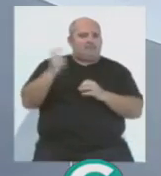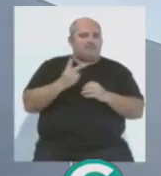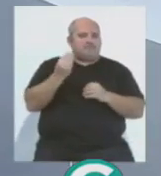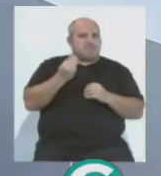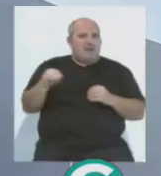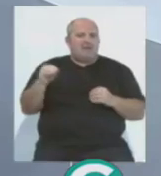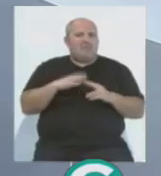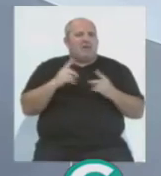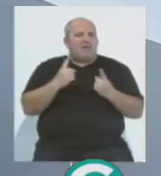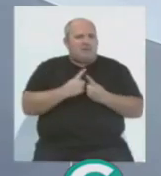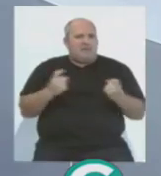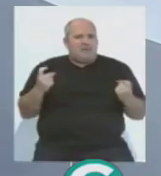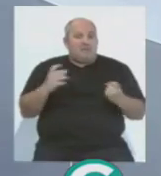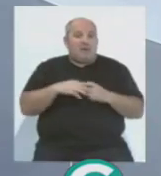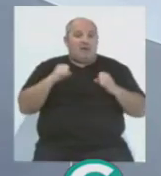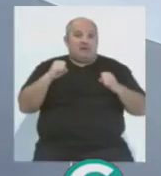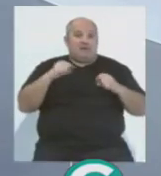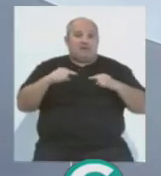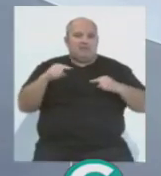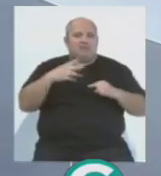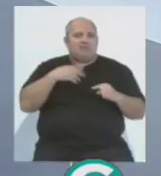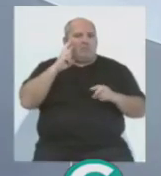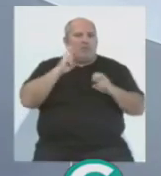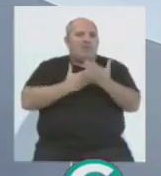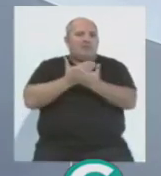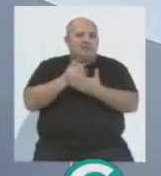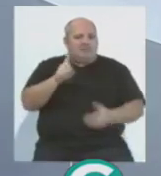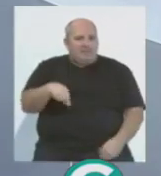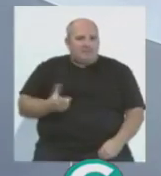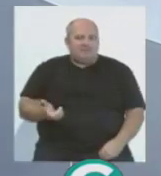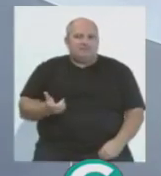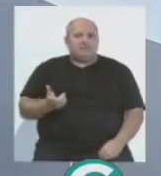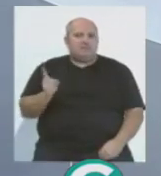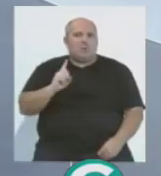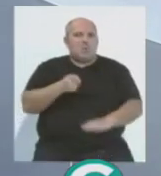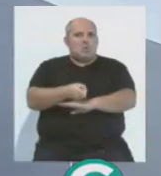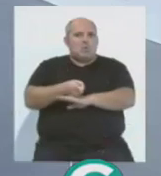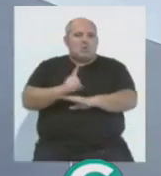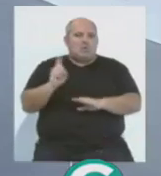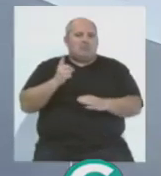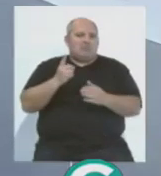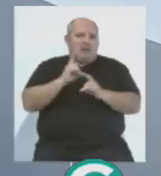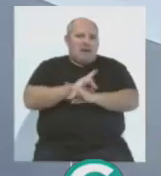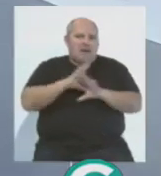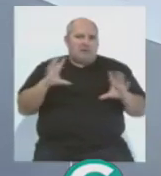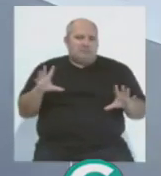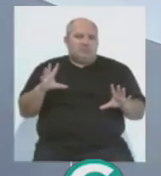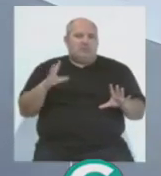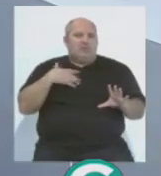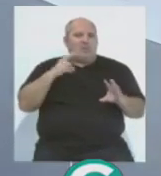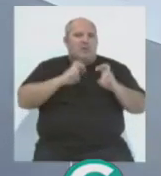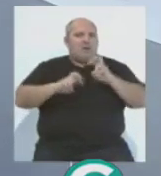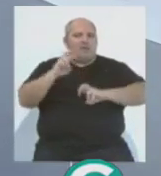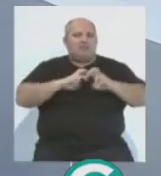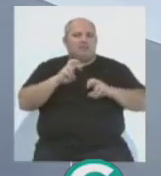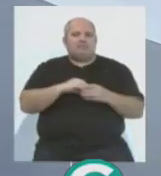aparte que también son necesarios ya que el propio entrenador lo está solicitando, no lo está imponiendo, pero sí indiscutiblemente hubiera